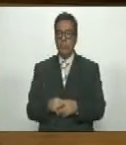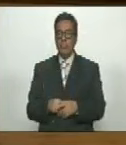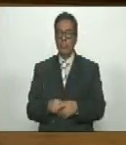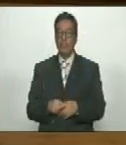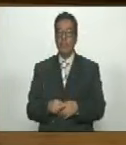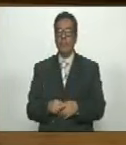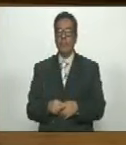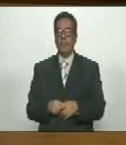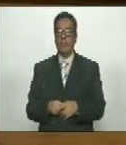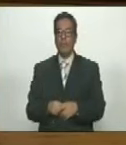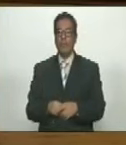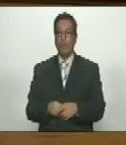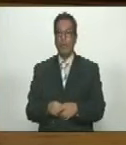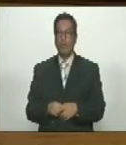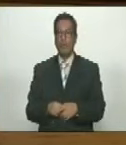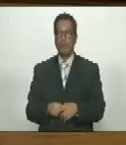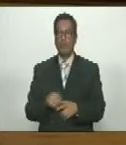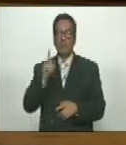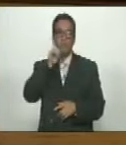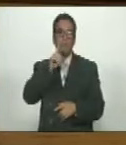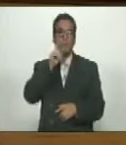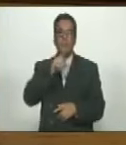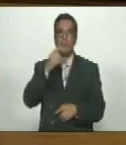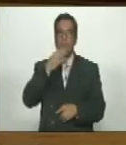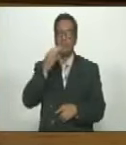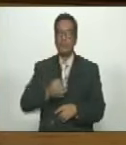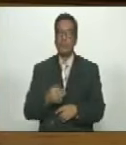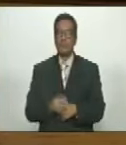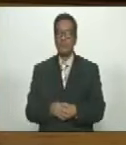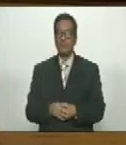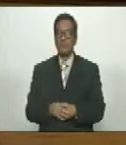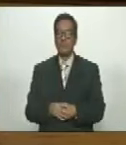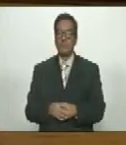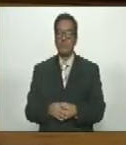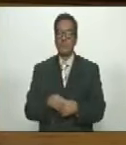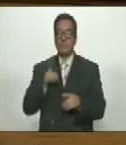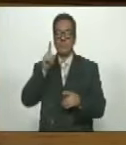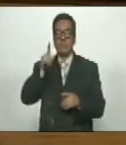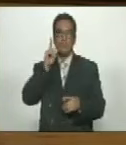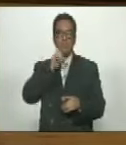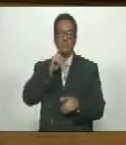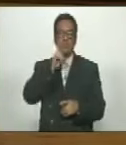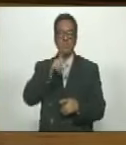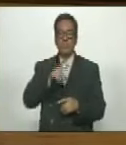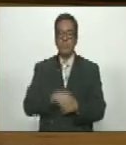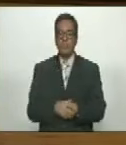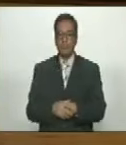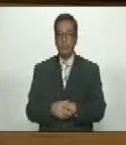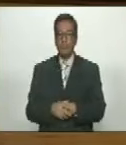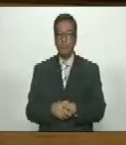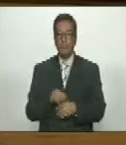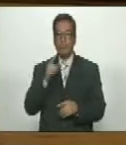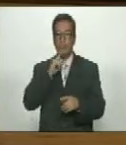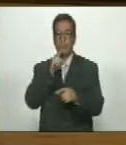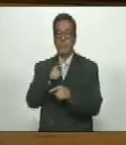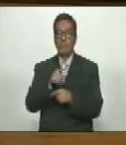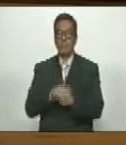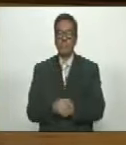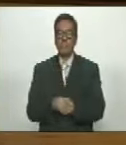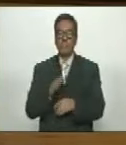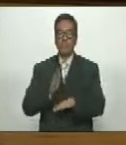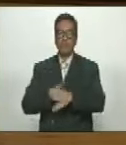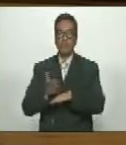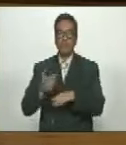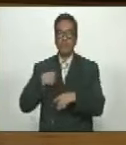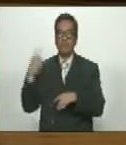es mentira simplemente es una falacia señalar porque